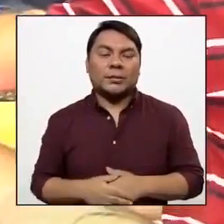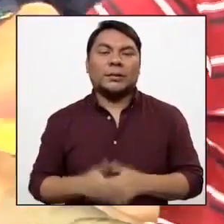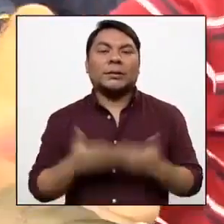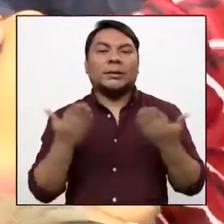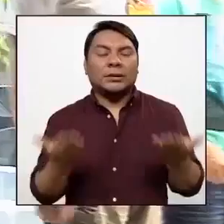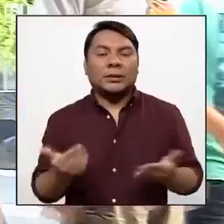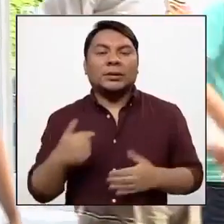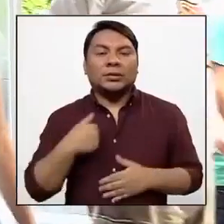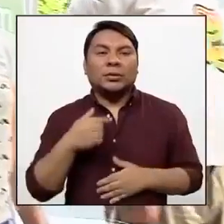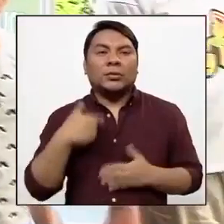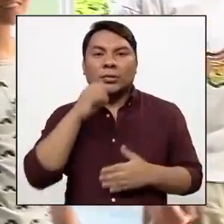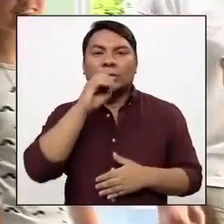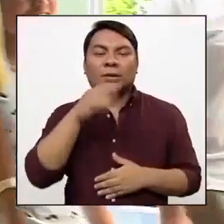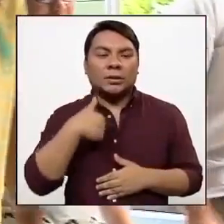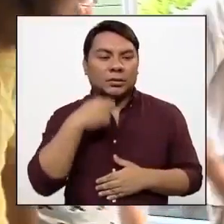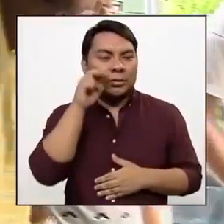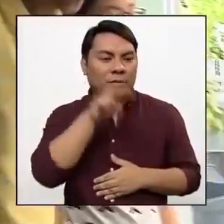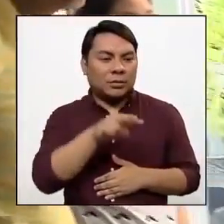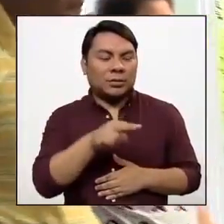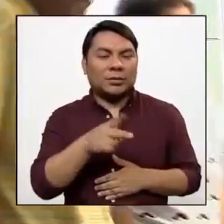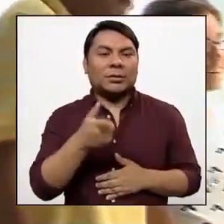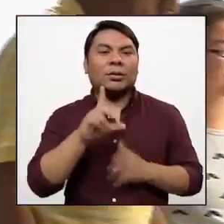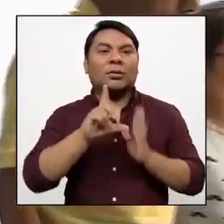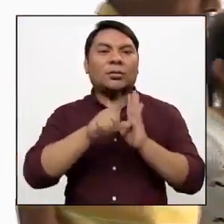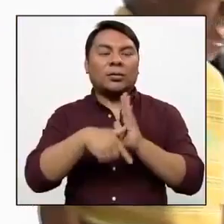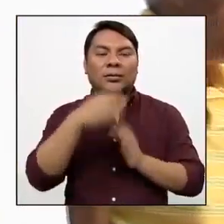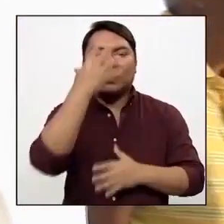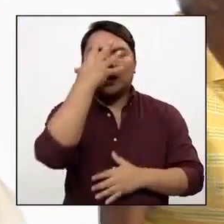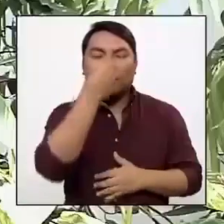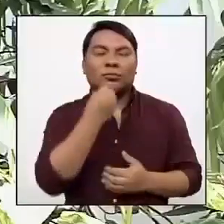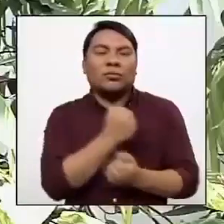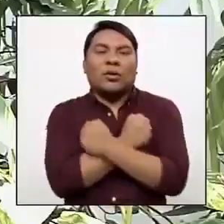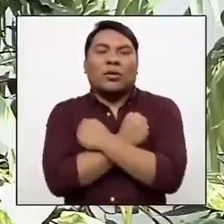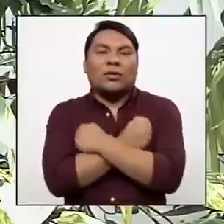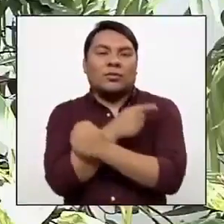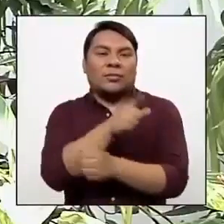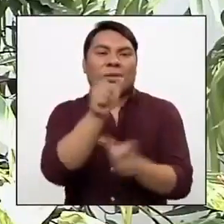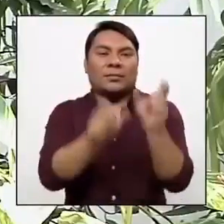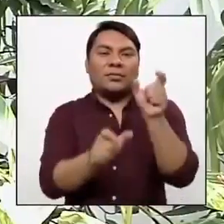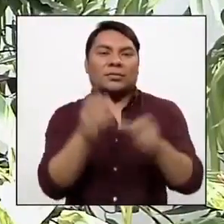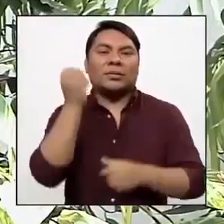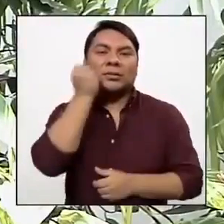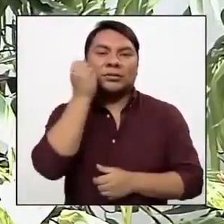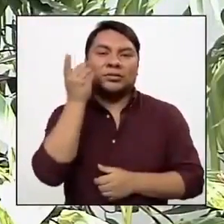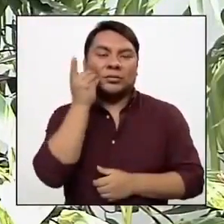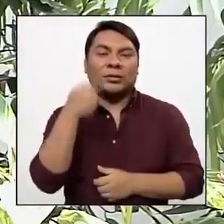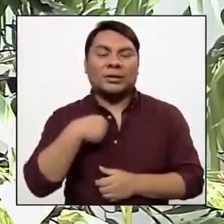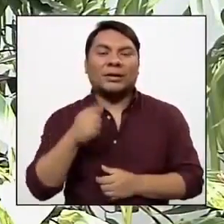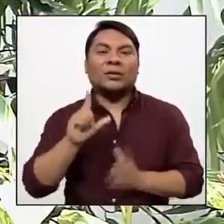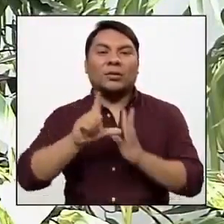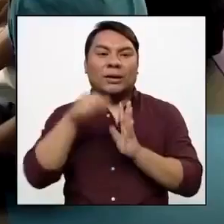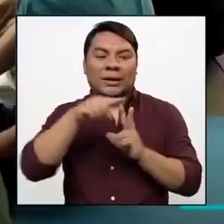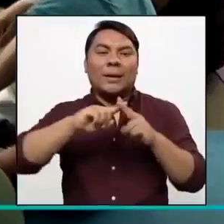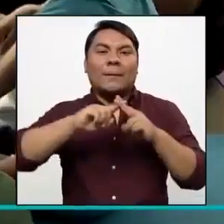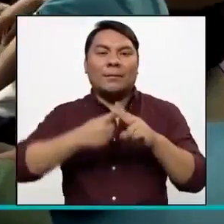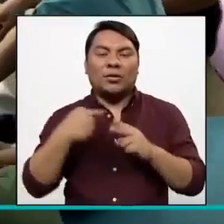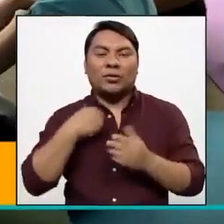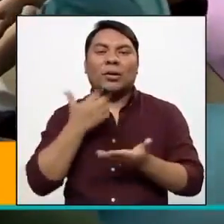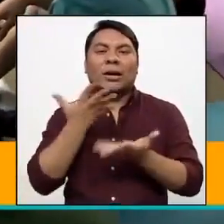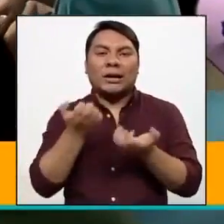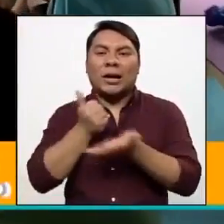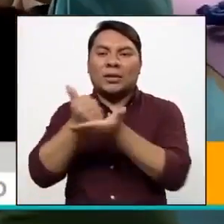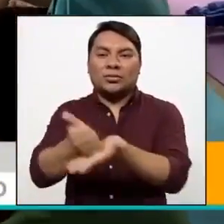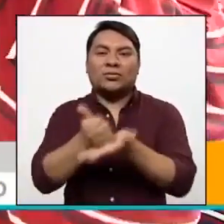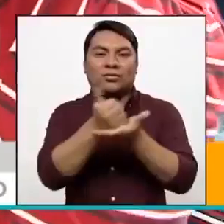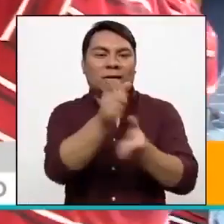Te podría decir que me enamoré del mundo síndrome de Down, y es ahí donde empieza mi aventura y mis ganas de querer ayudar a todas